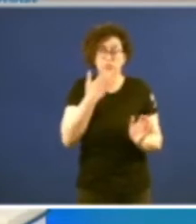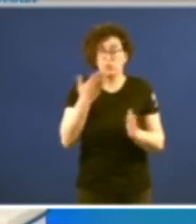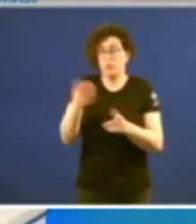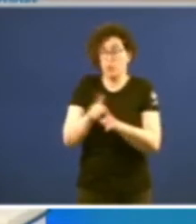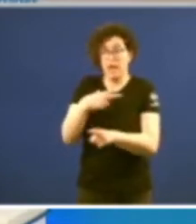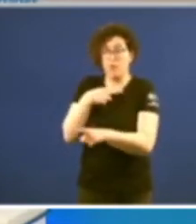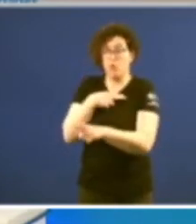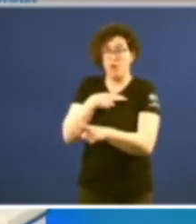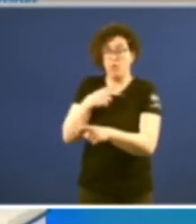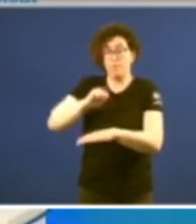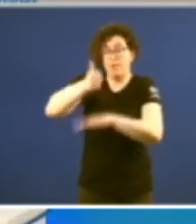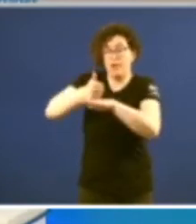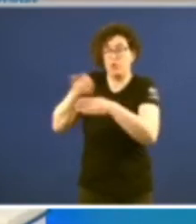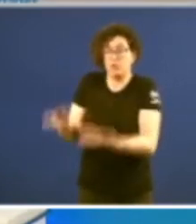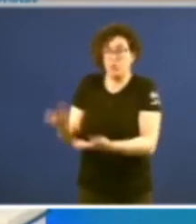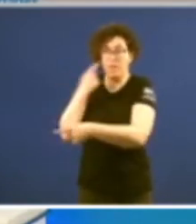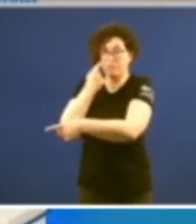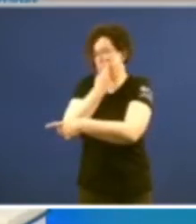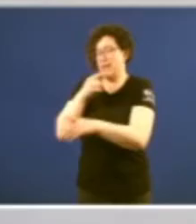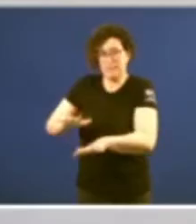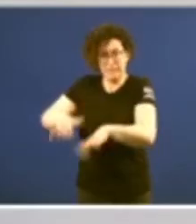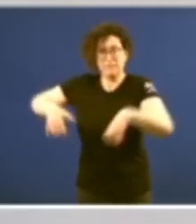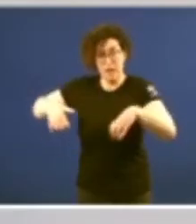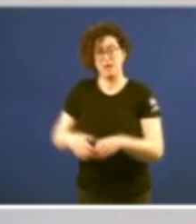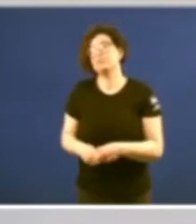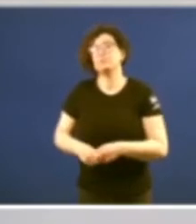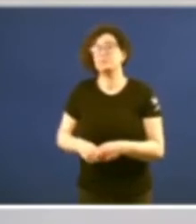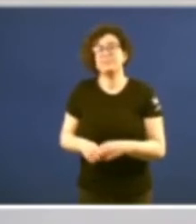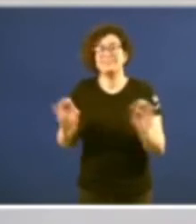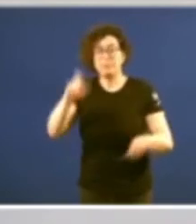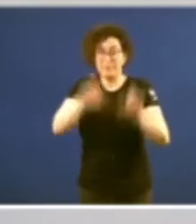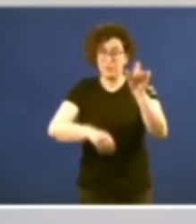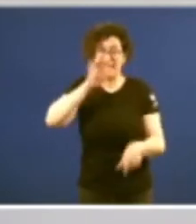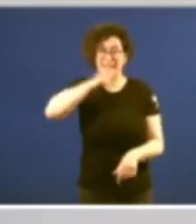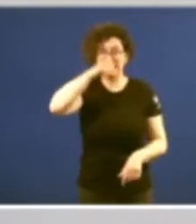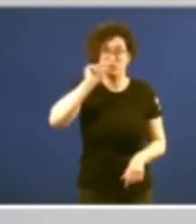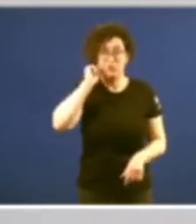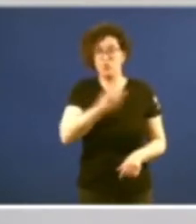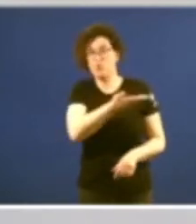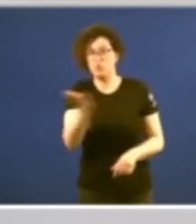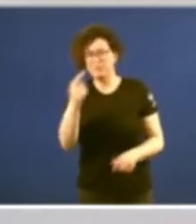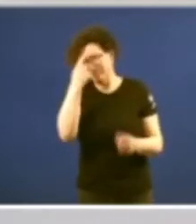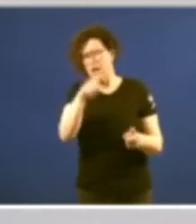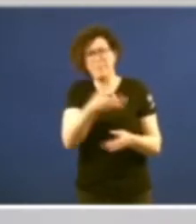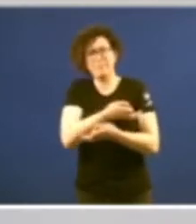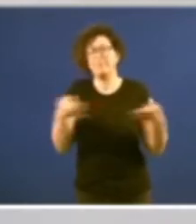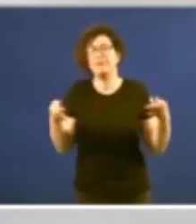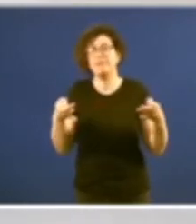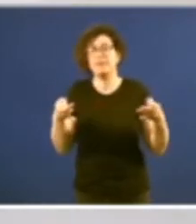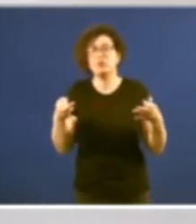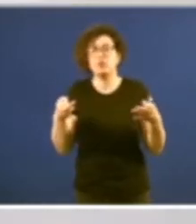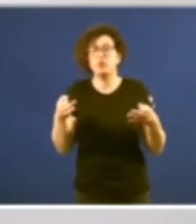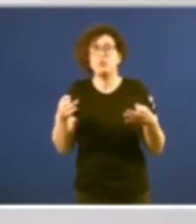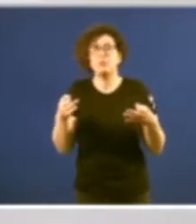oficial mayor e aquí presente na sala. As galegas e os galegos saben ben que